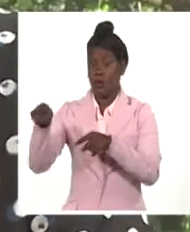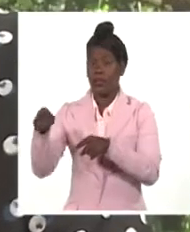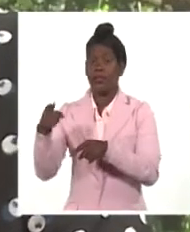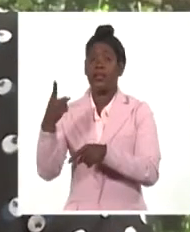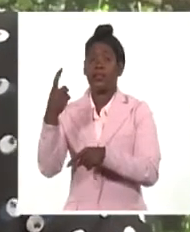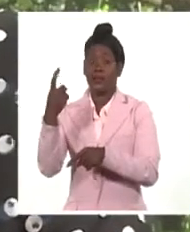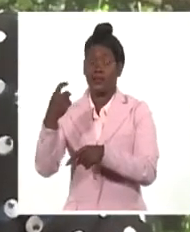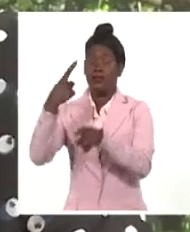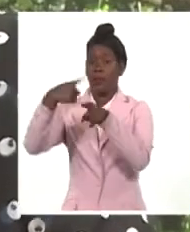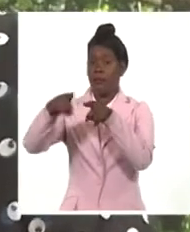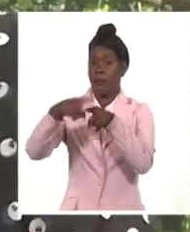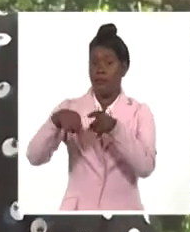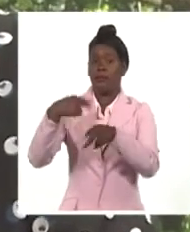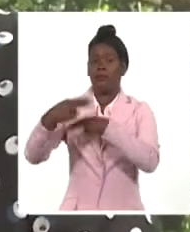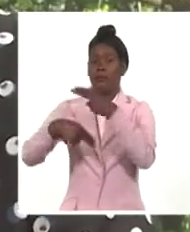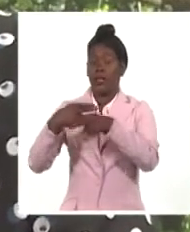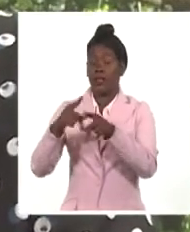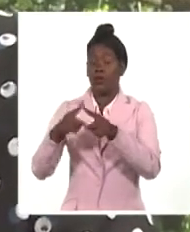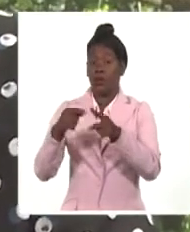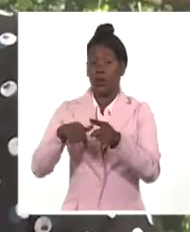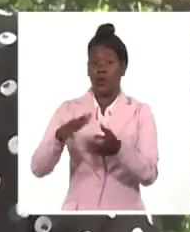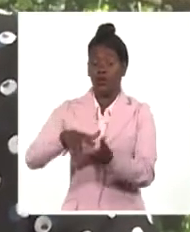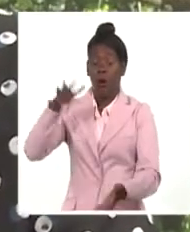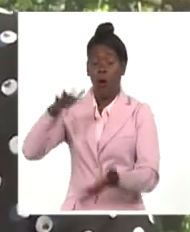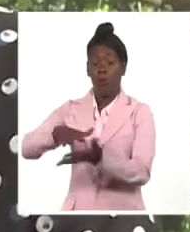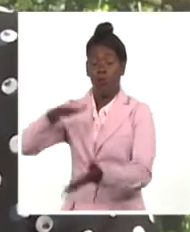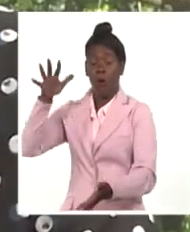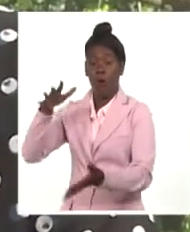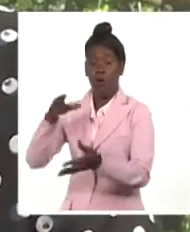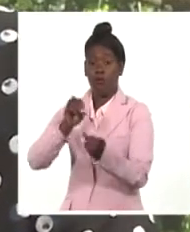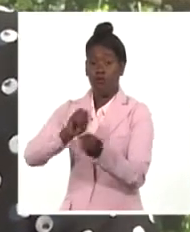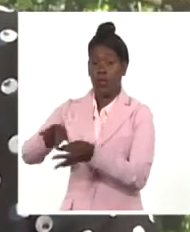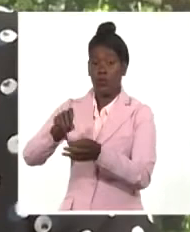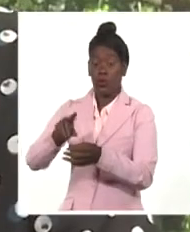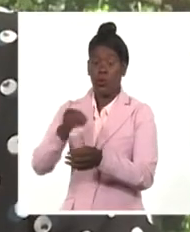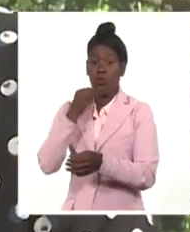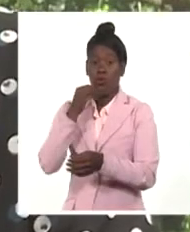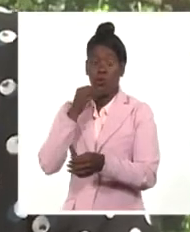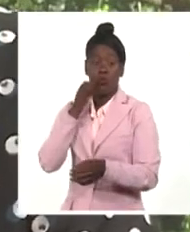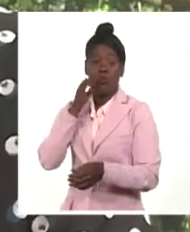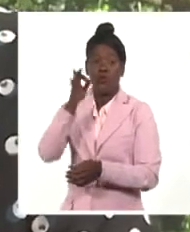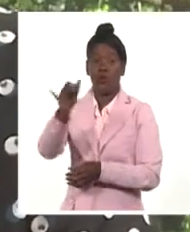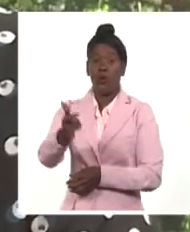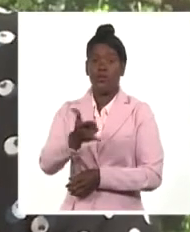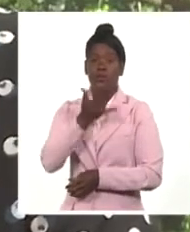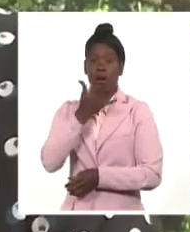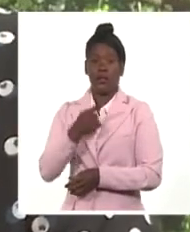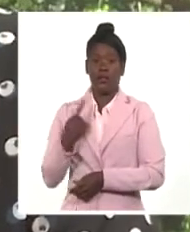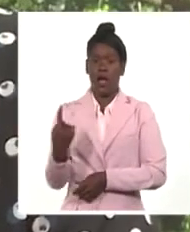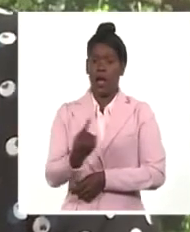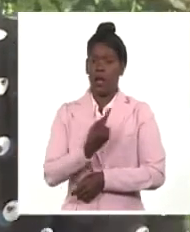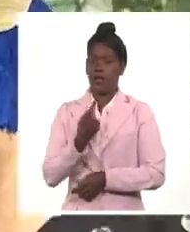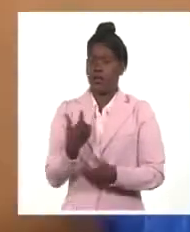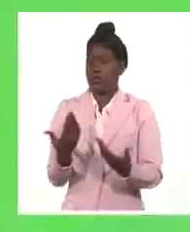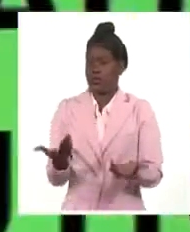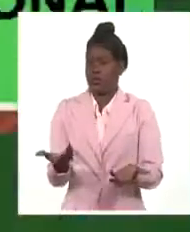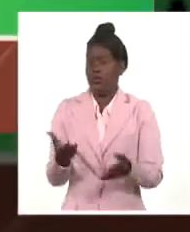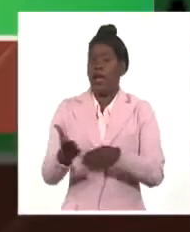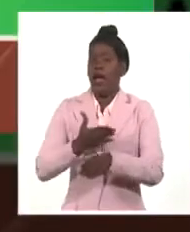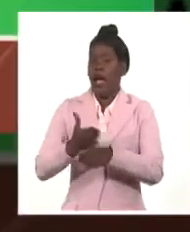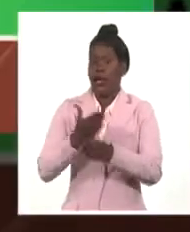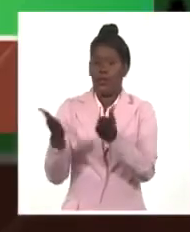los niveles de pérdidas pueden afectar desde el punto de vista económico, desde el punto de vista ambiental y desde el punto de vista social.